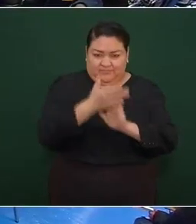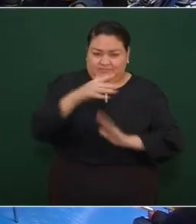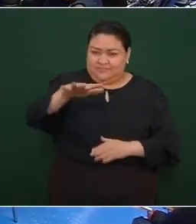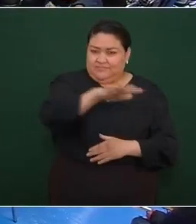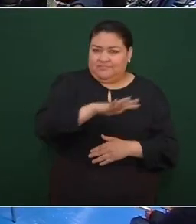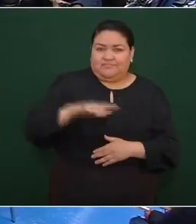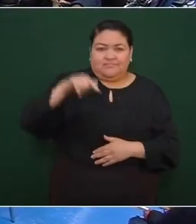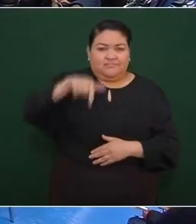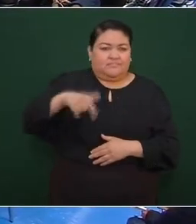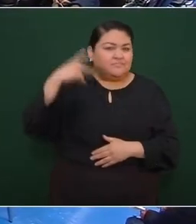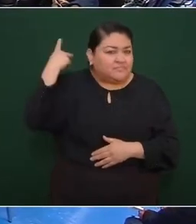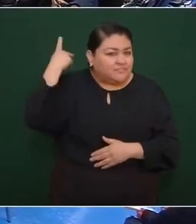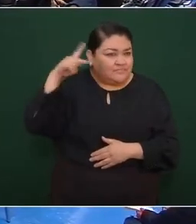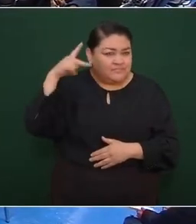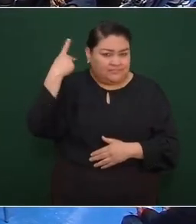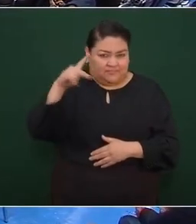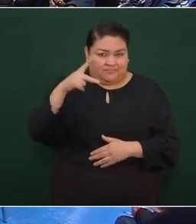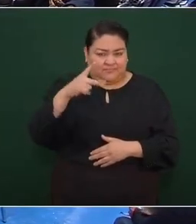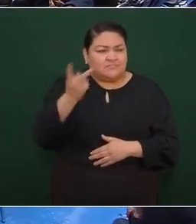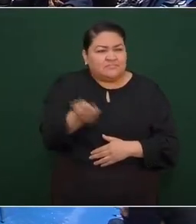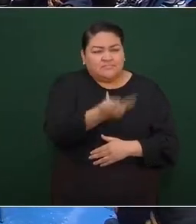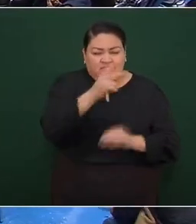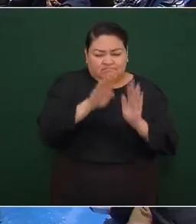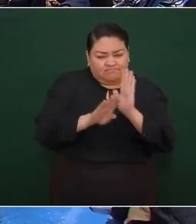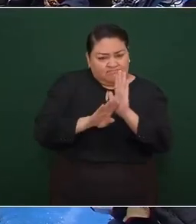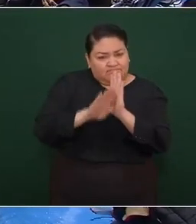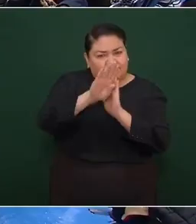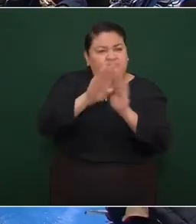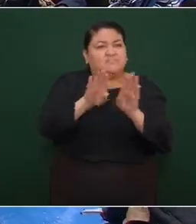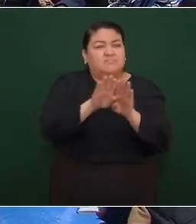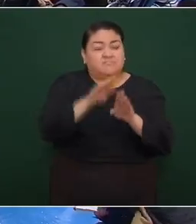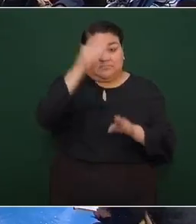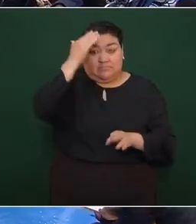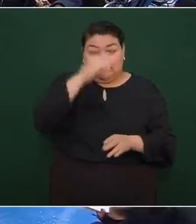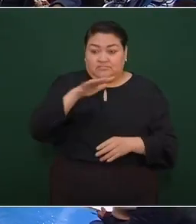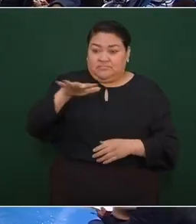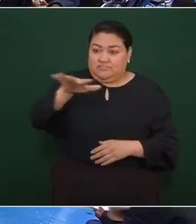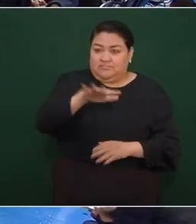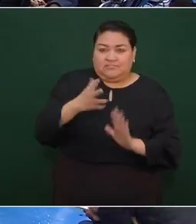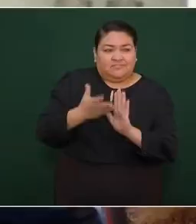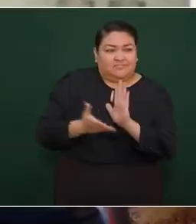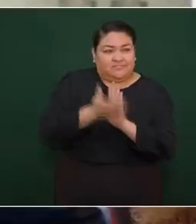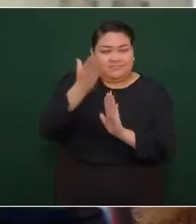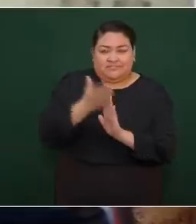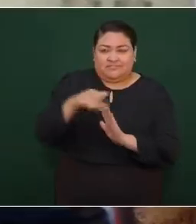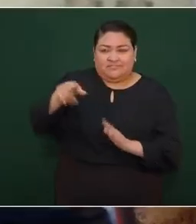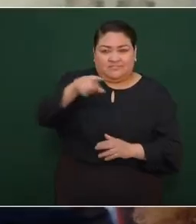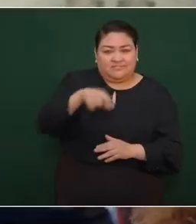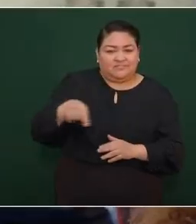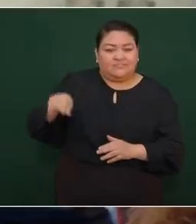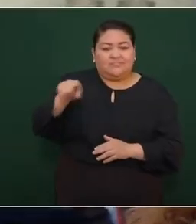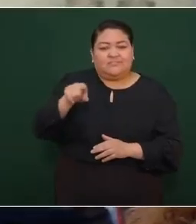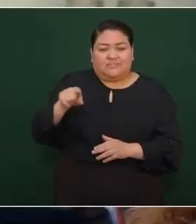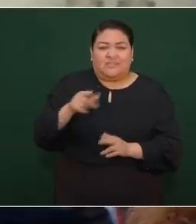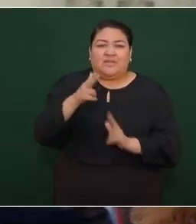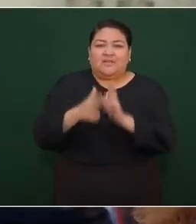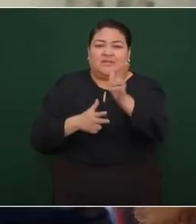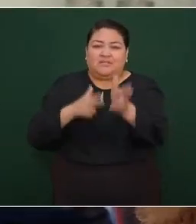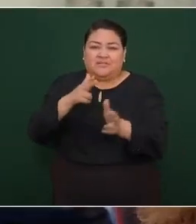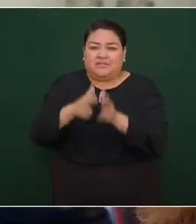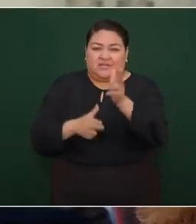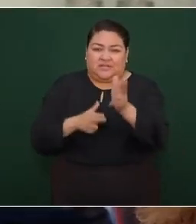Puebla saber cuál es el avance presidente que se tiene en el proyecto sobre el tren Puebla